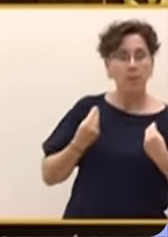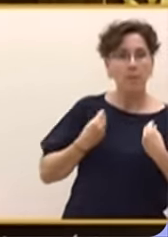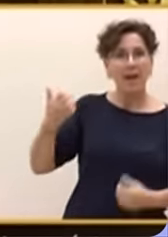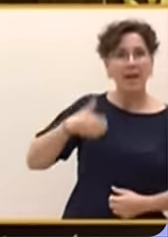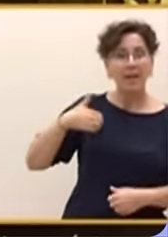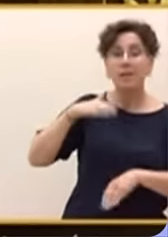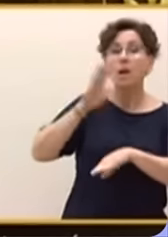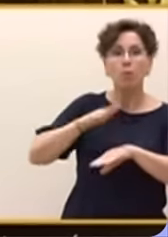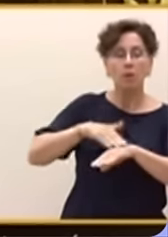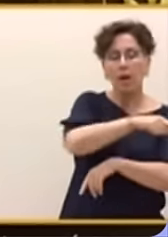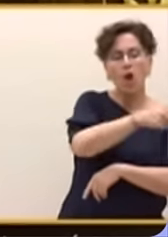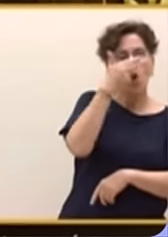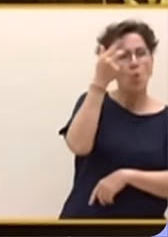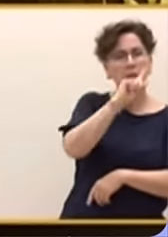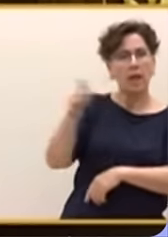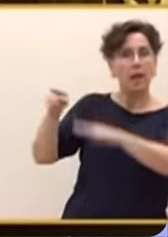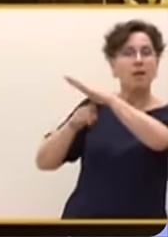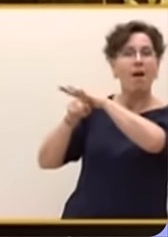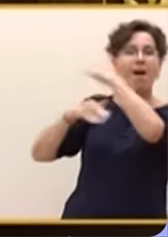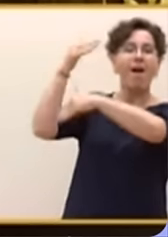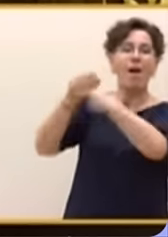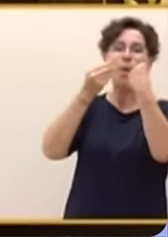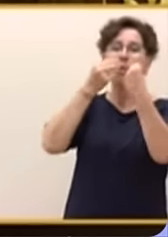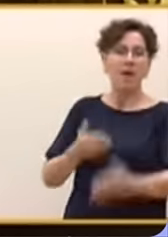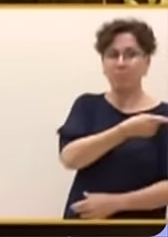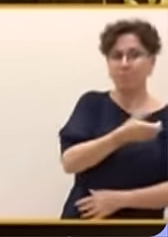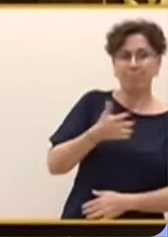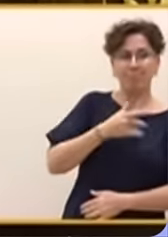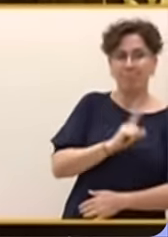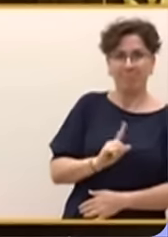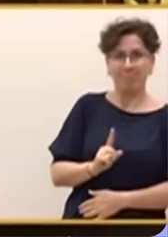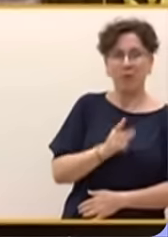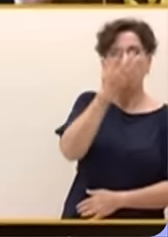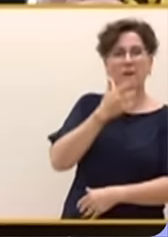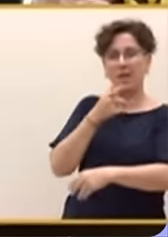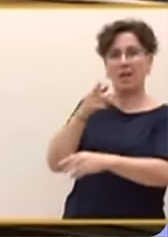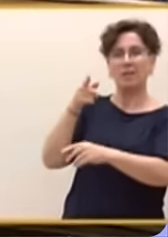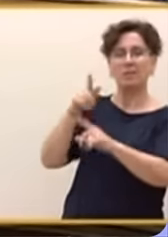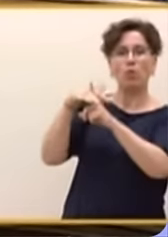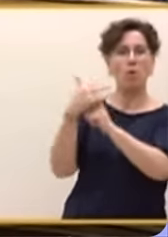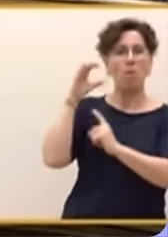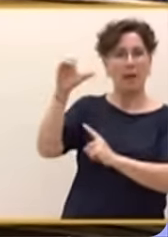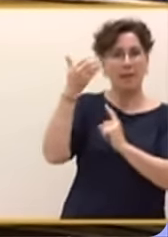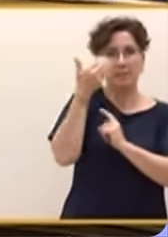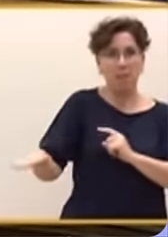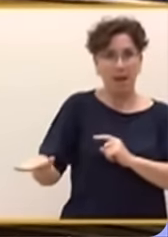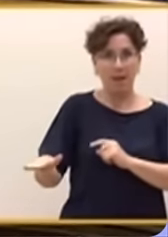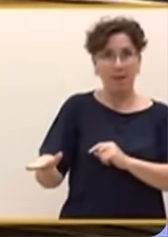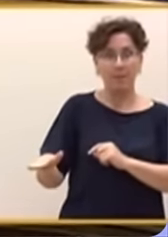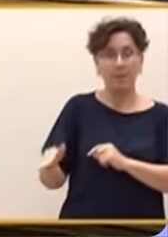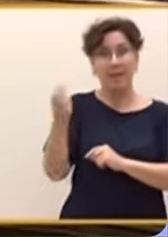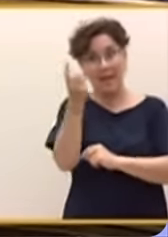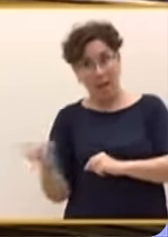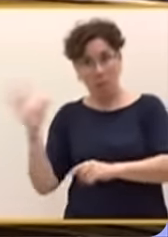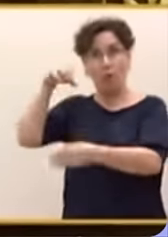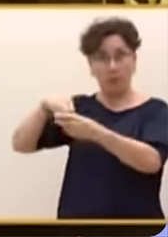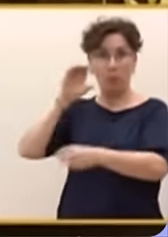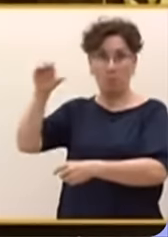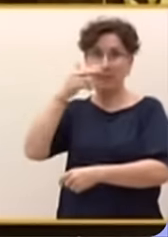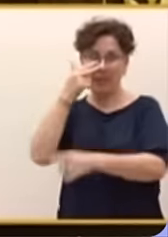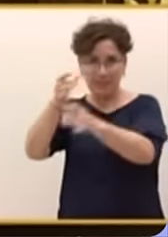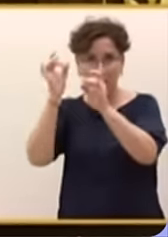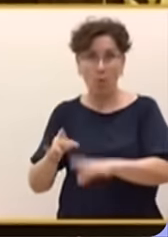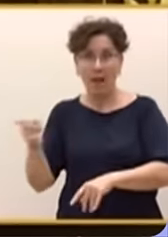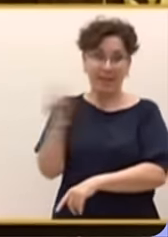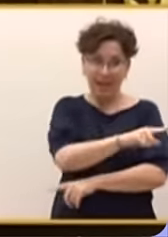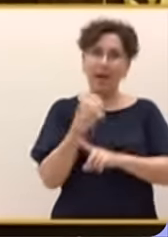económica. Porque quieren que a Argentina le vaya mal, igual que lo quieren los kirchneristas. Sus socios, esos a los que usted apoyó en campaña, cometiendo eso que parece